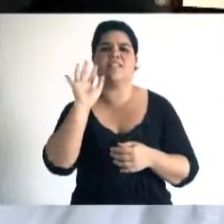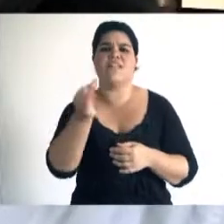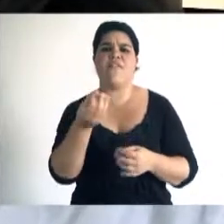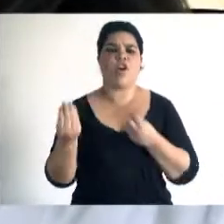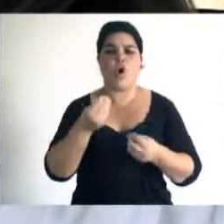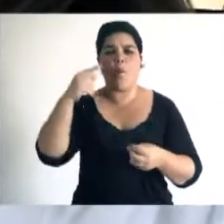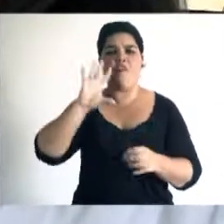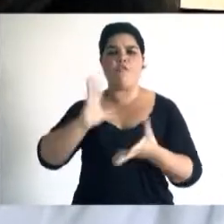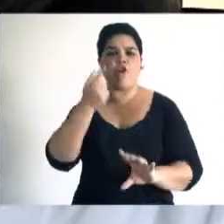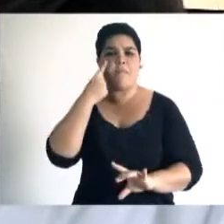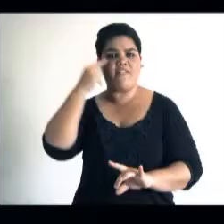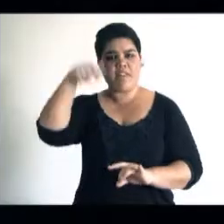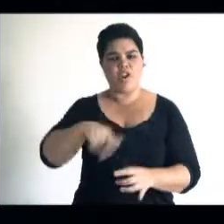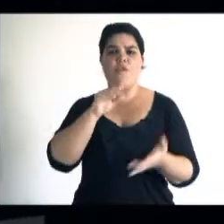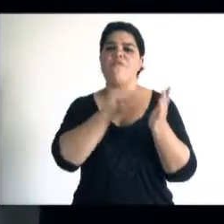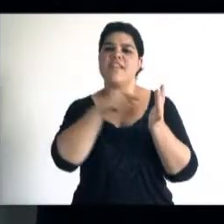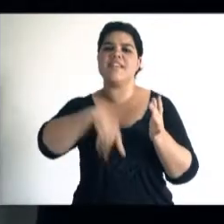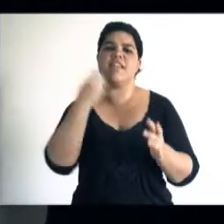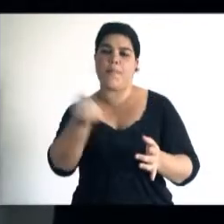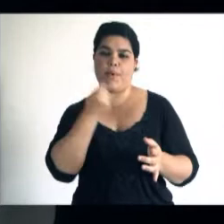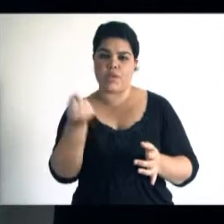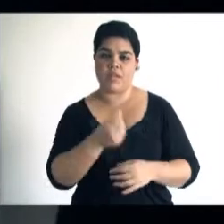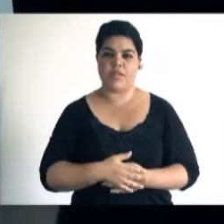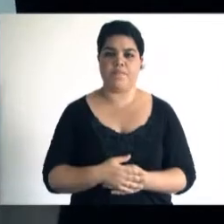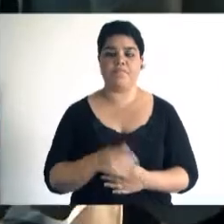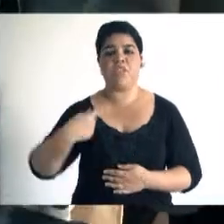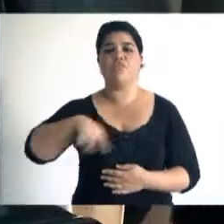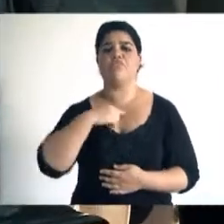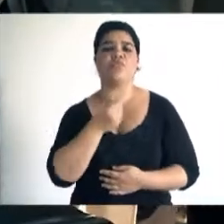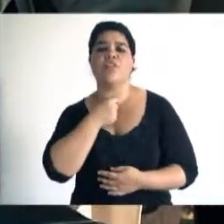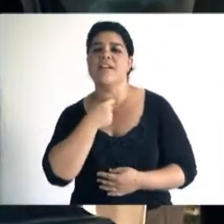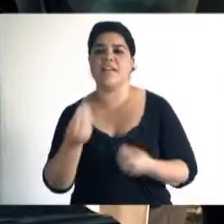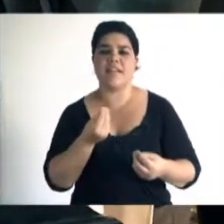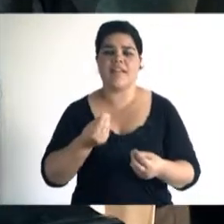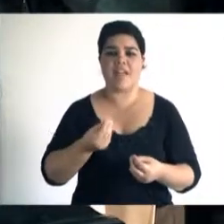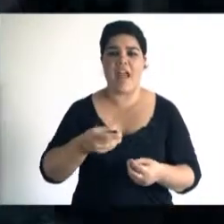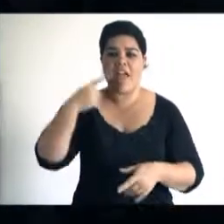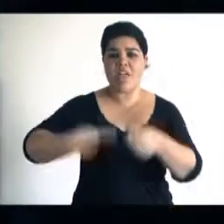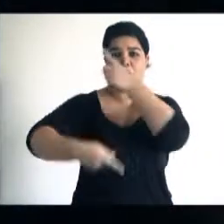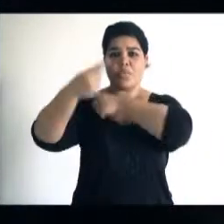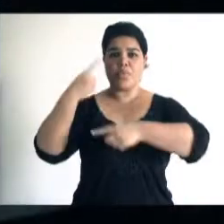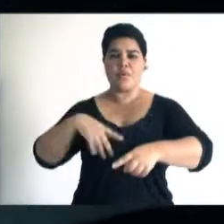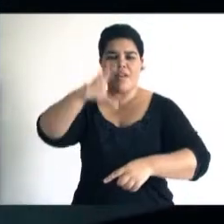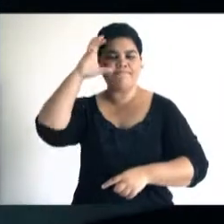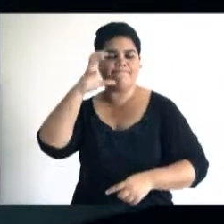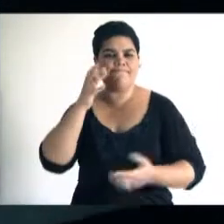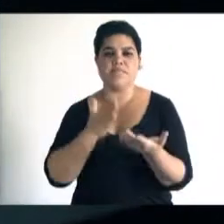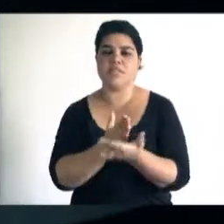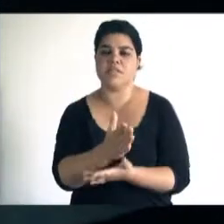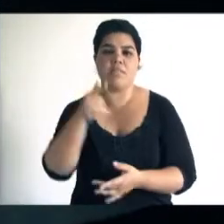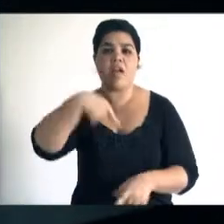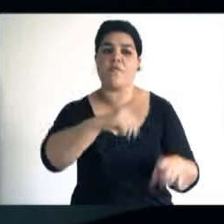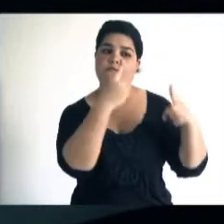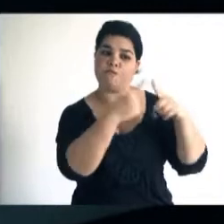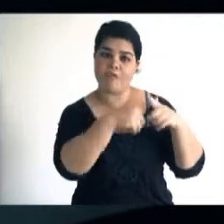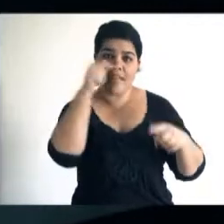y qué hacíamos en estas fechas. Nuestra intención como autoridades es recuperar la historia. Entonces, nosotros en este acto